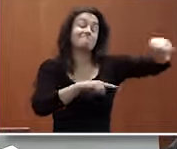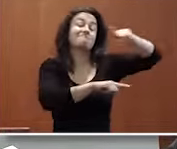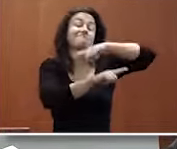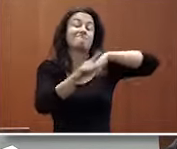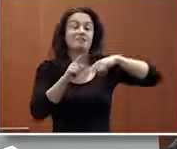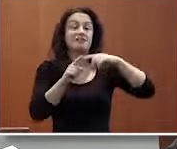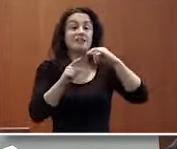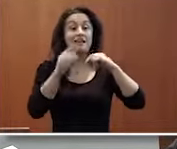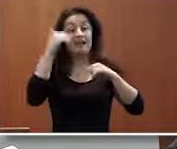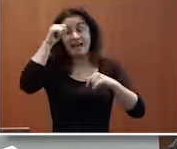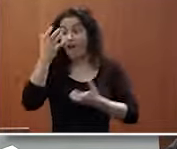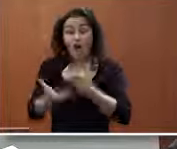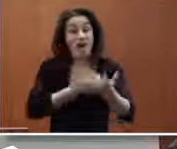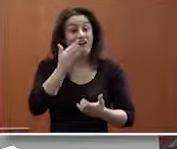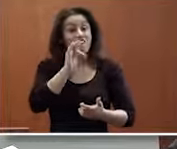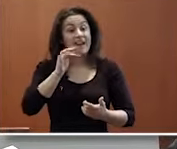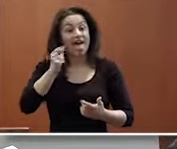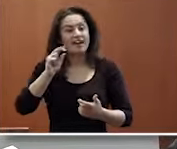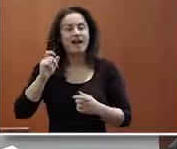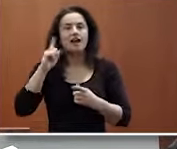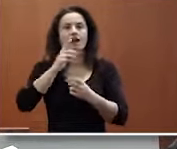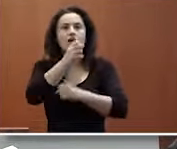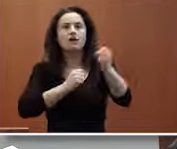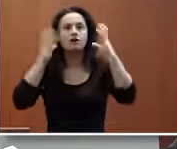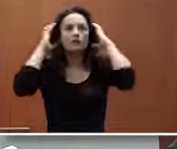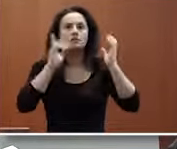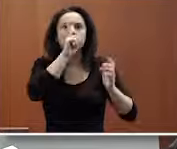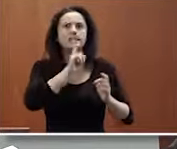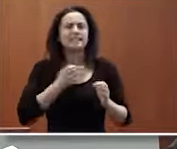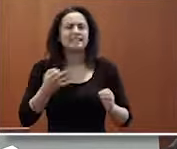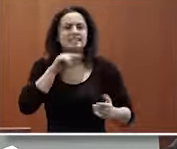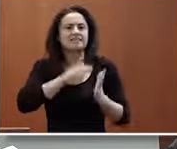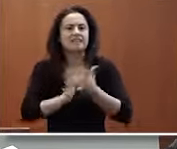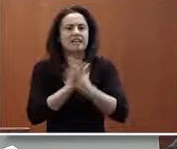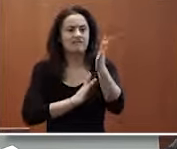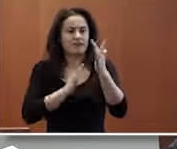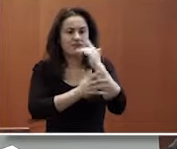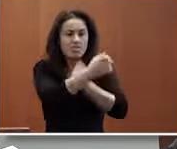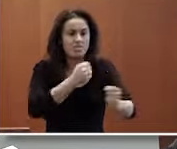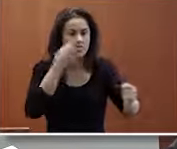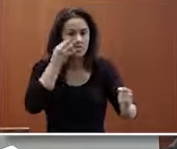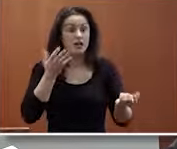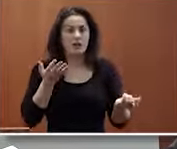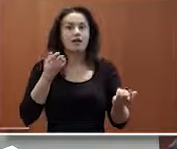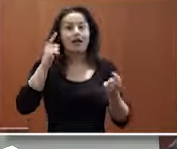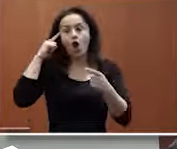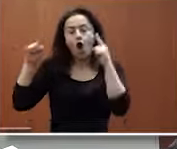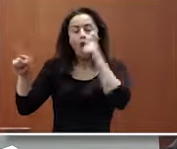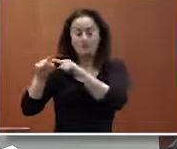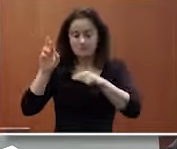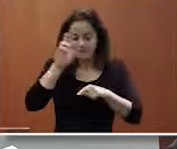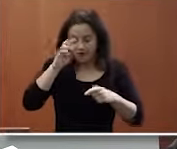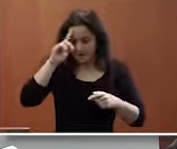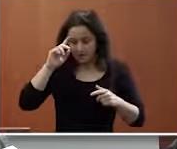y Ferrer Adrià pues que vivía un mundo en silencio un día en su vida en silencio y aquí simplemente lo que tratan es ellos recapacitan